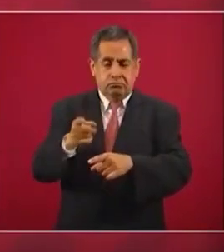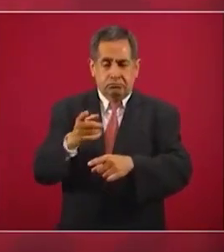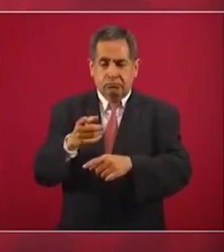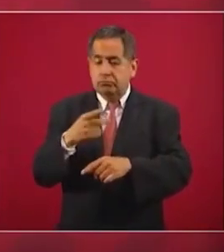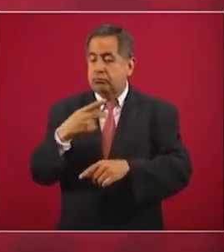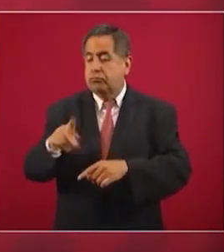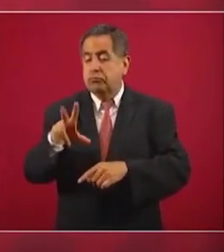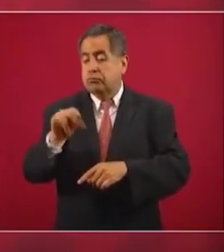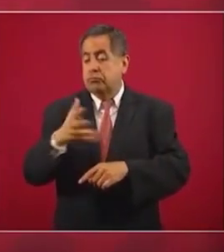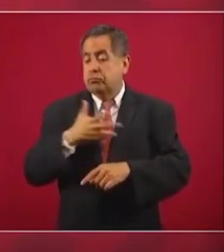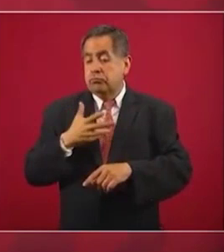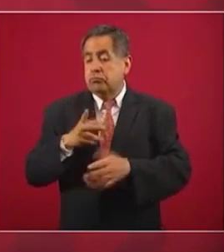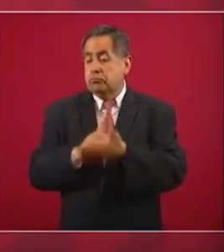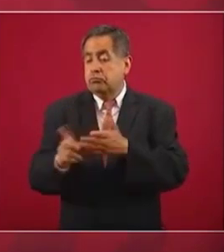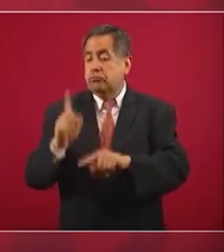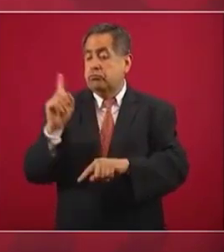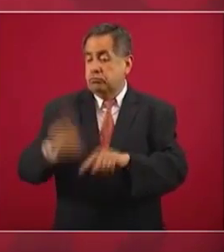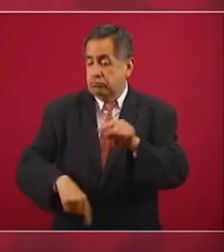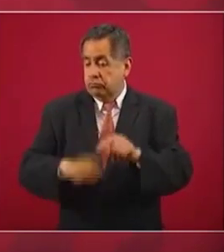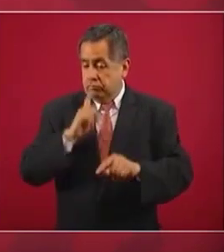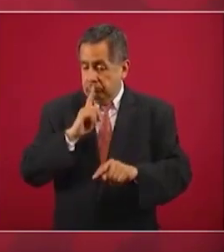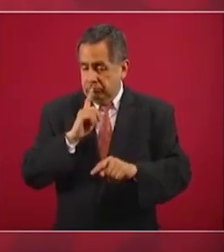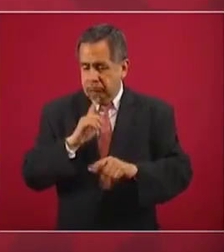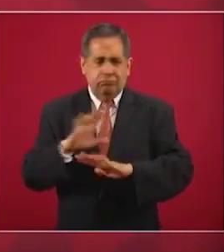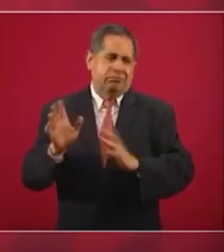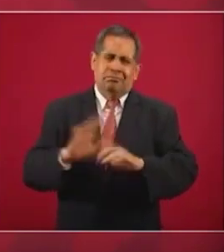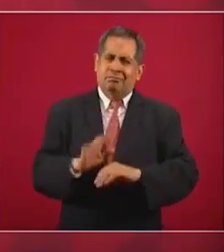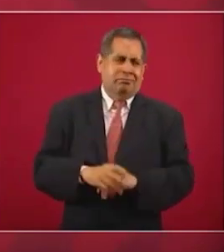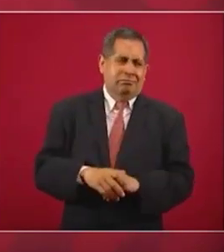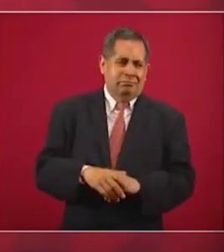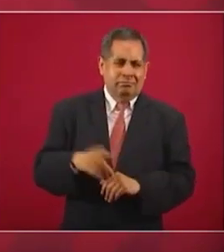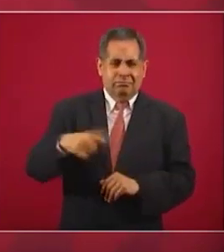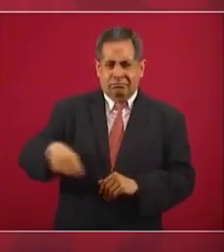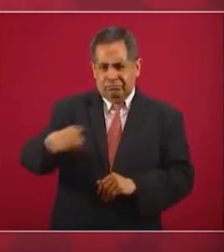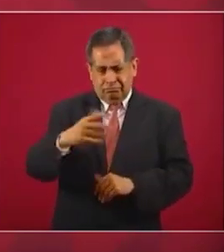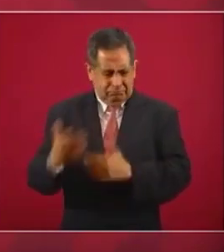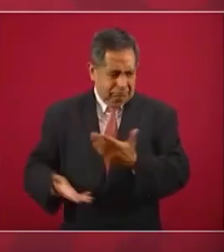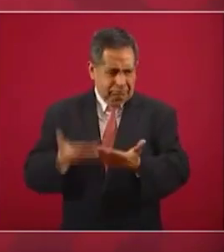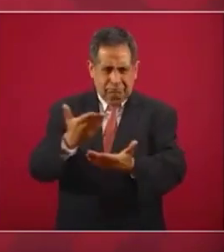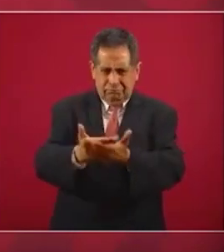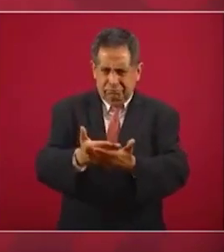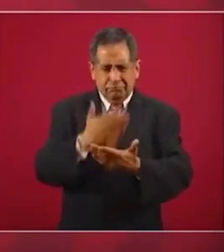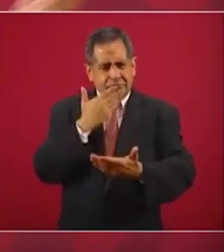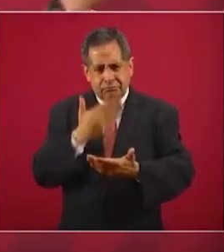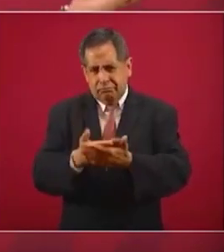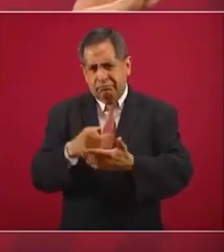grupo de legisladores para presentar controversias constitucionales.